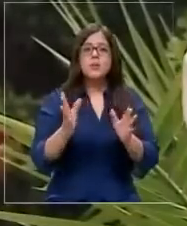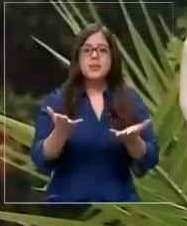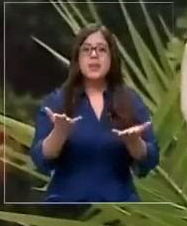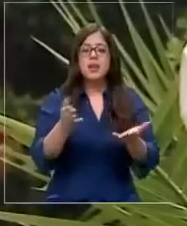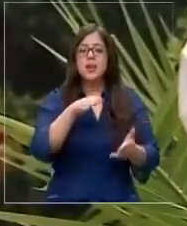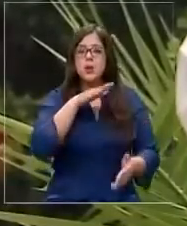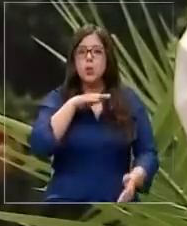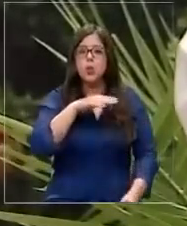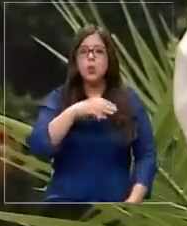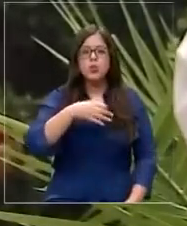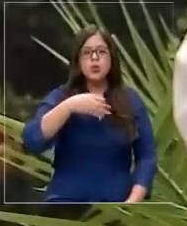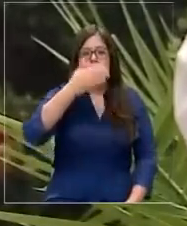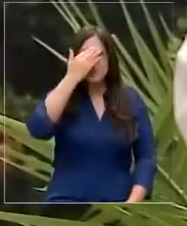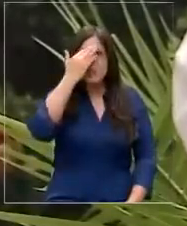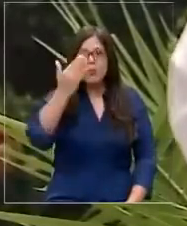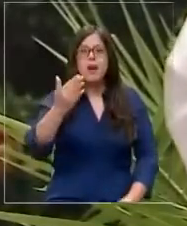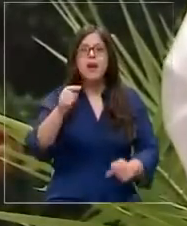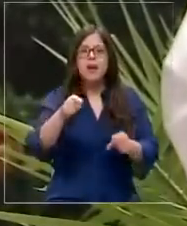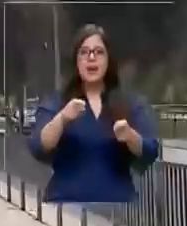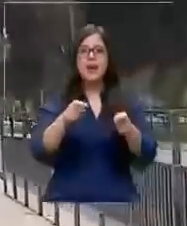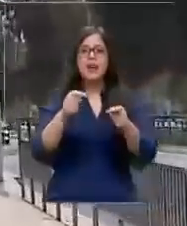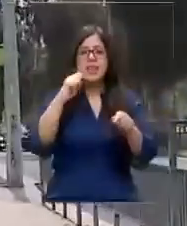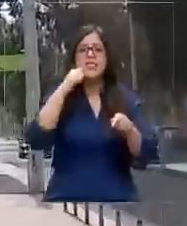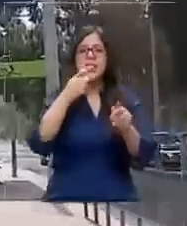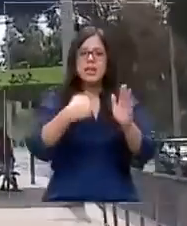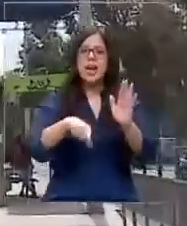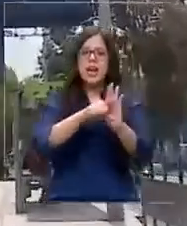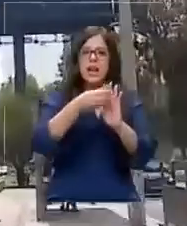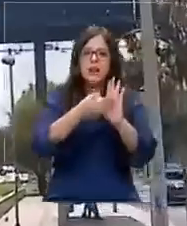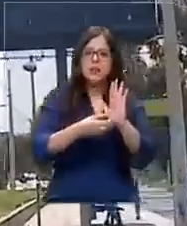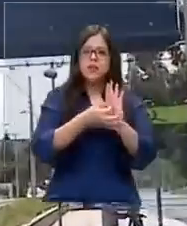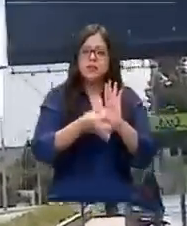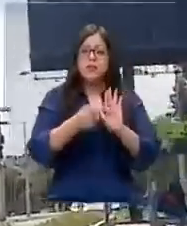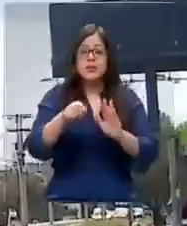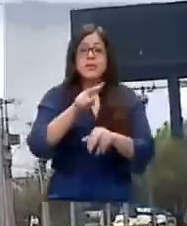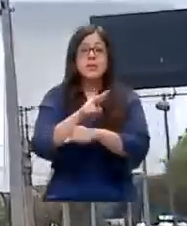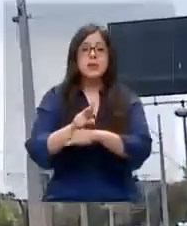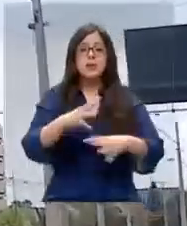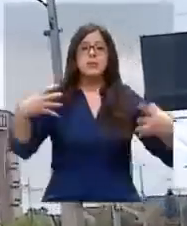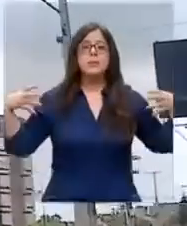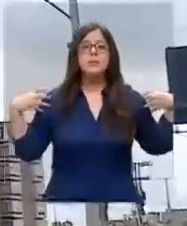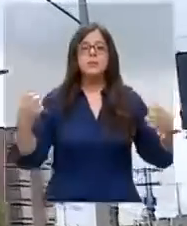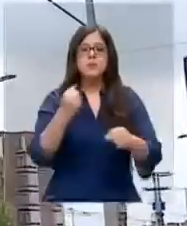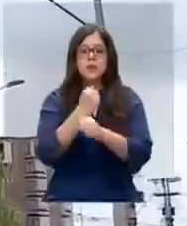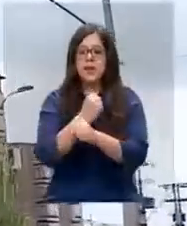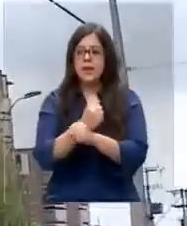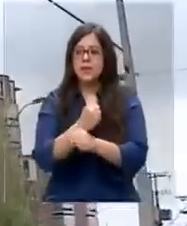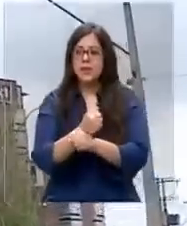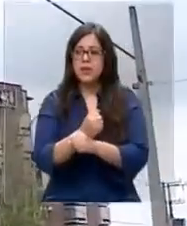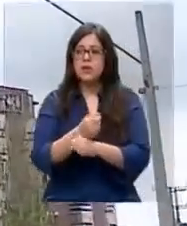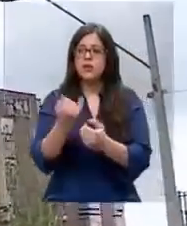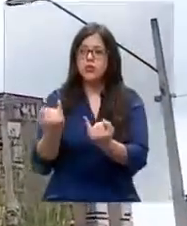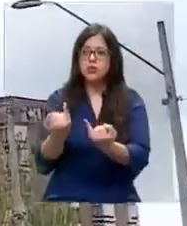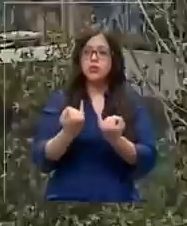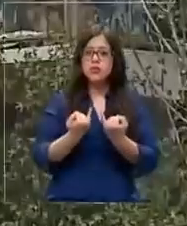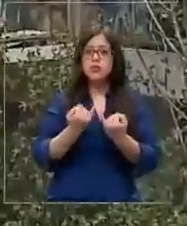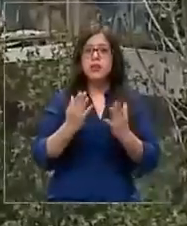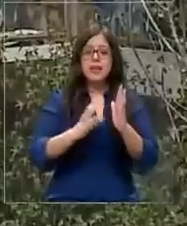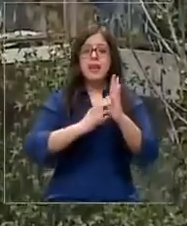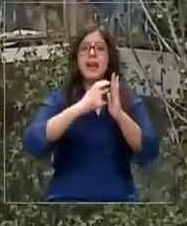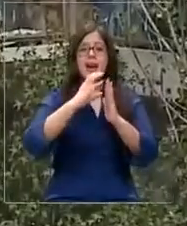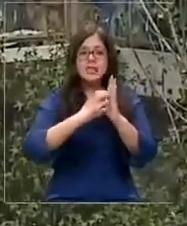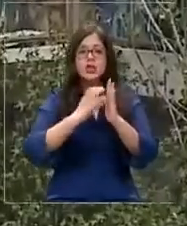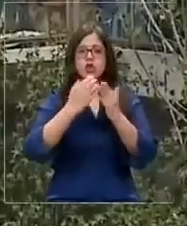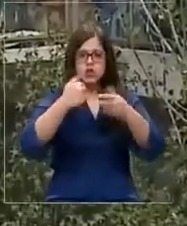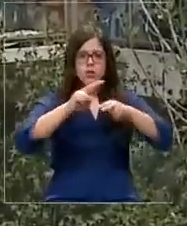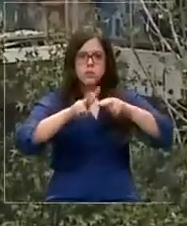mal uso de los recursos del condominio que están definidos por ley. En este caso, la administración está a cargo de carabineros que nos informó que los ascensores